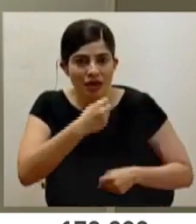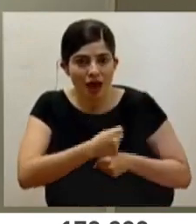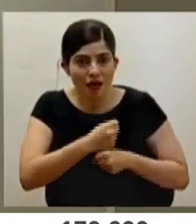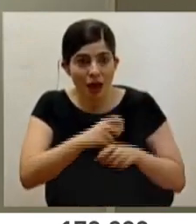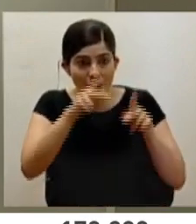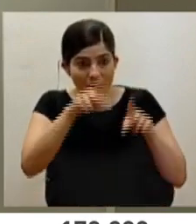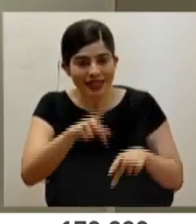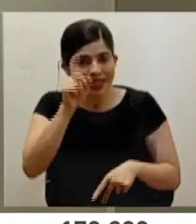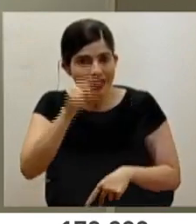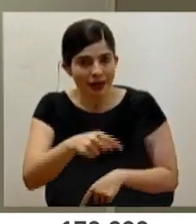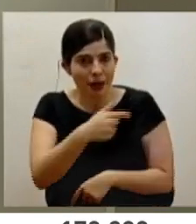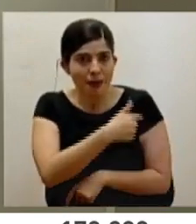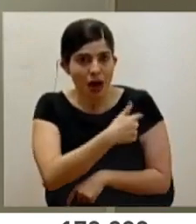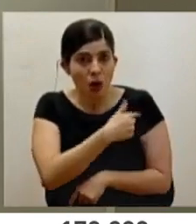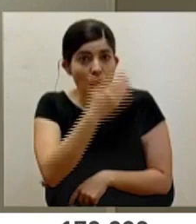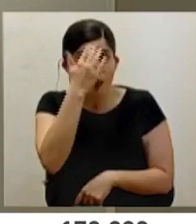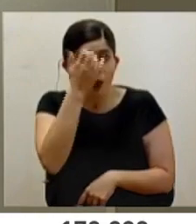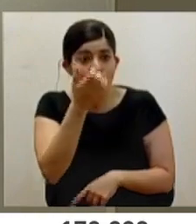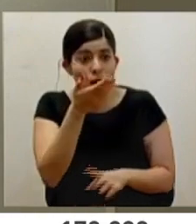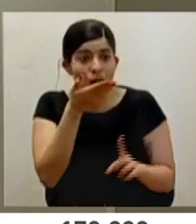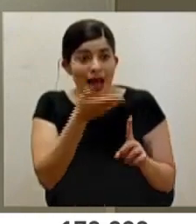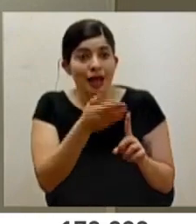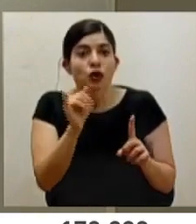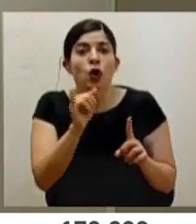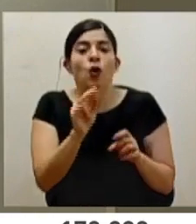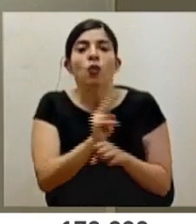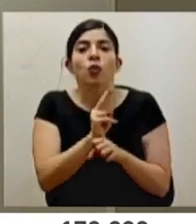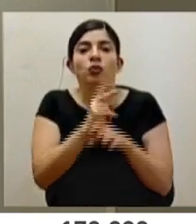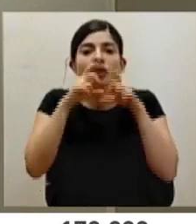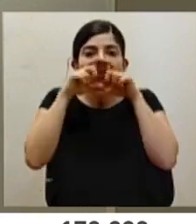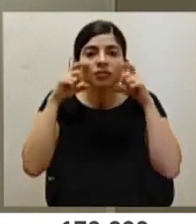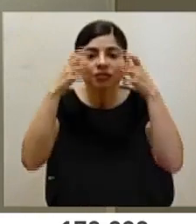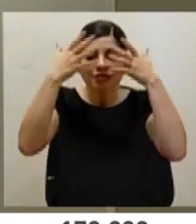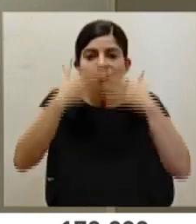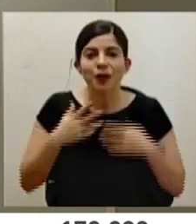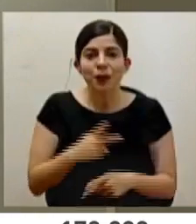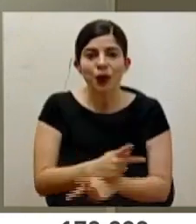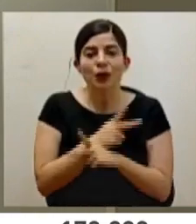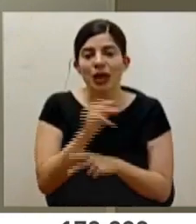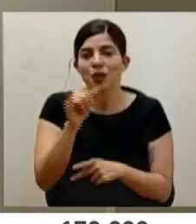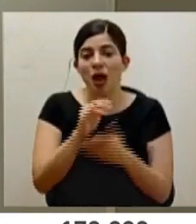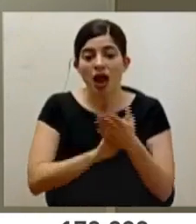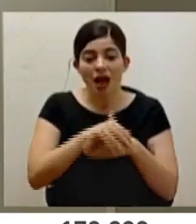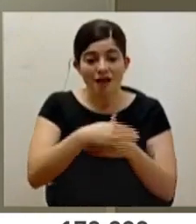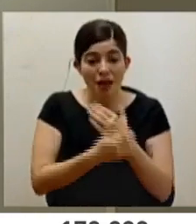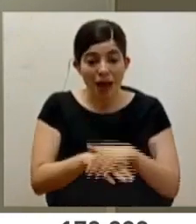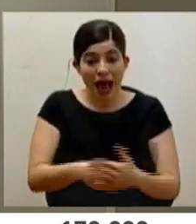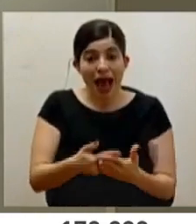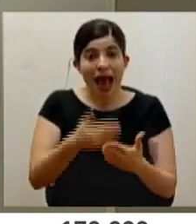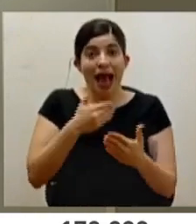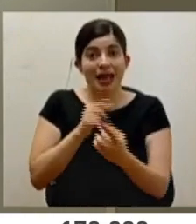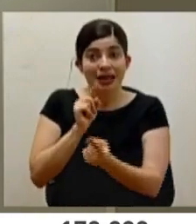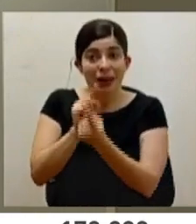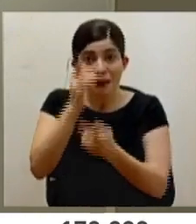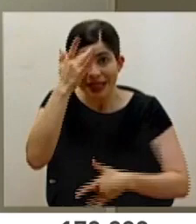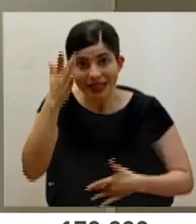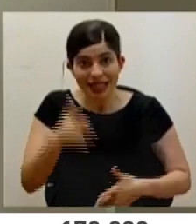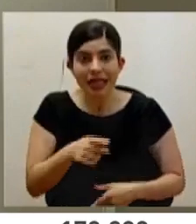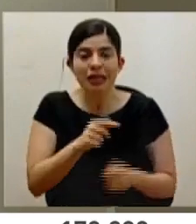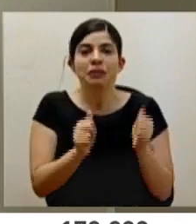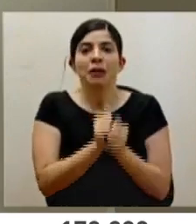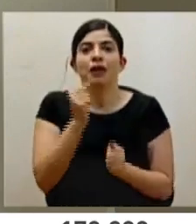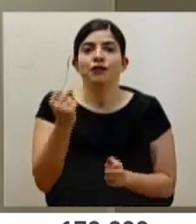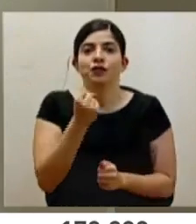funcionario proceda con la vacunación, porque es justamente como usar el equipo de protección personal, o lavarse las manos antes de atender a ese paciente. Entonces, es todavía más